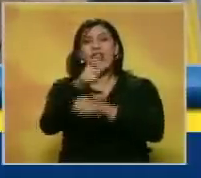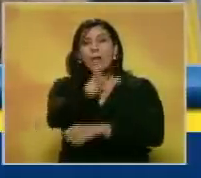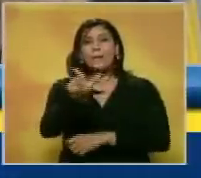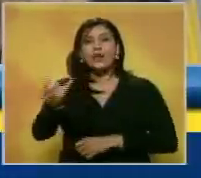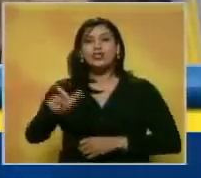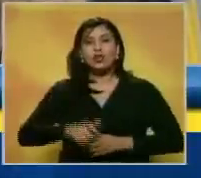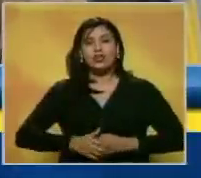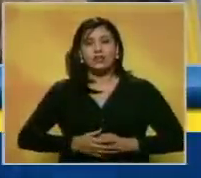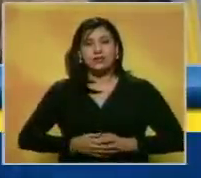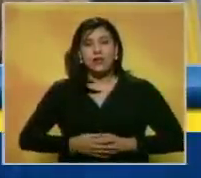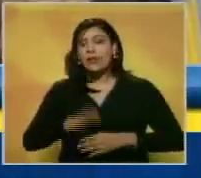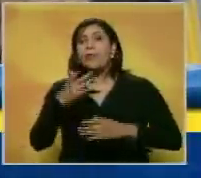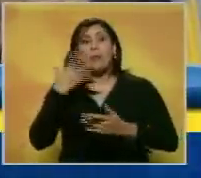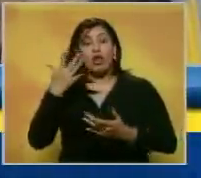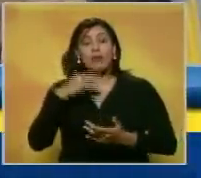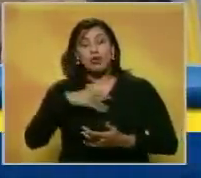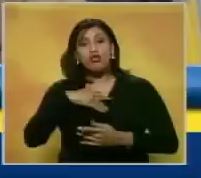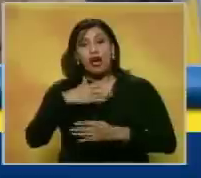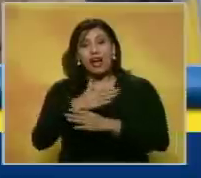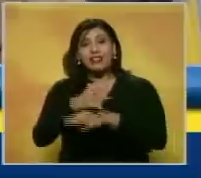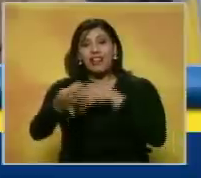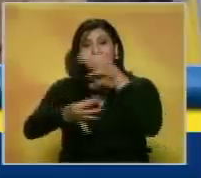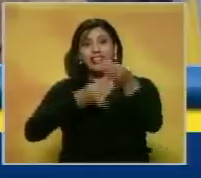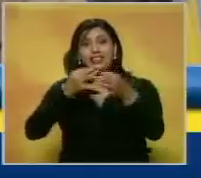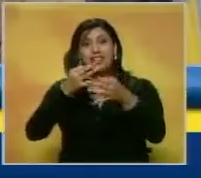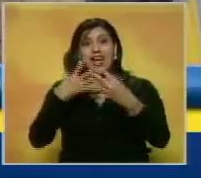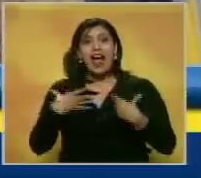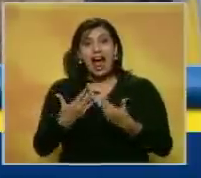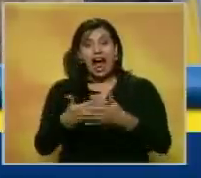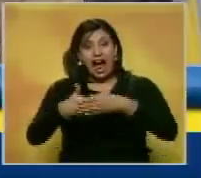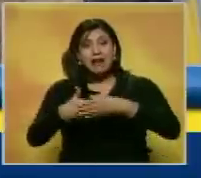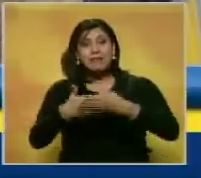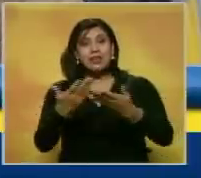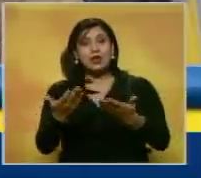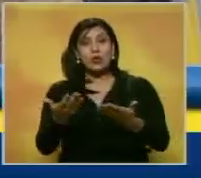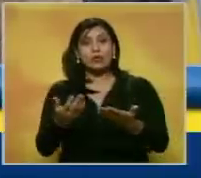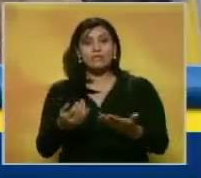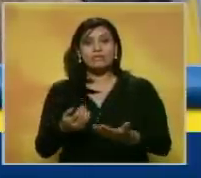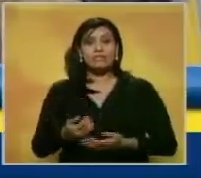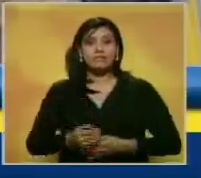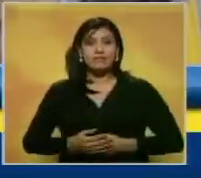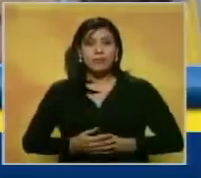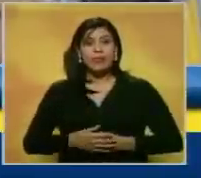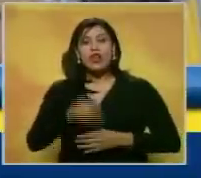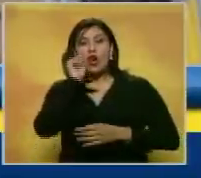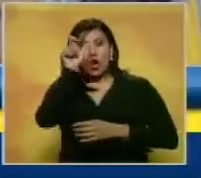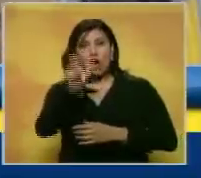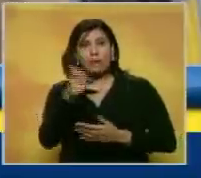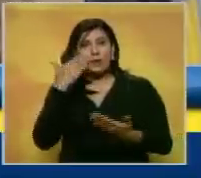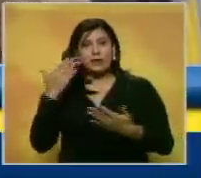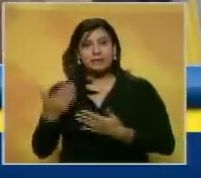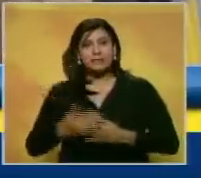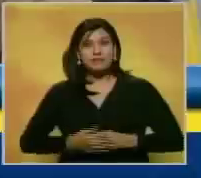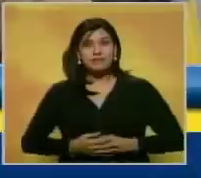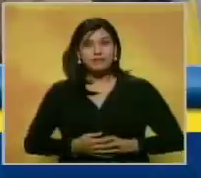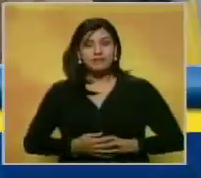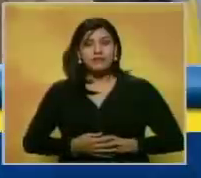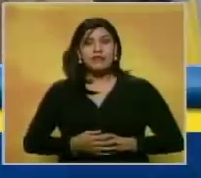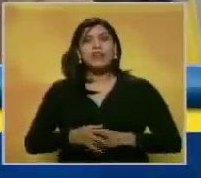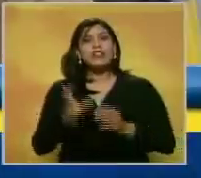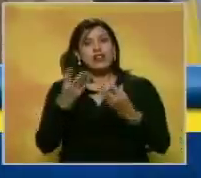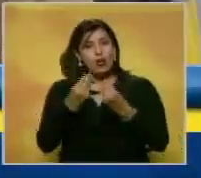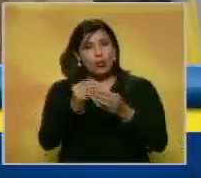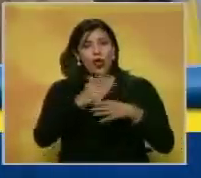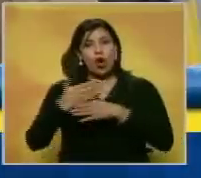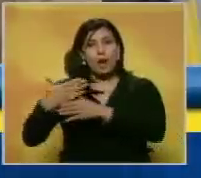trabajadores. Por eso yo le decía al compañero Jaimán El Trulli, y a los